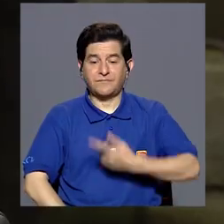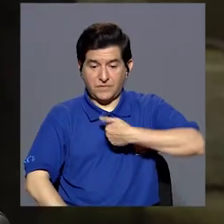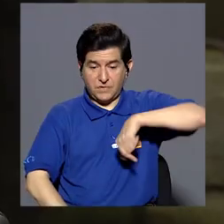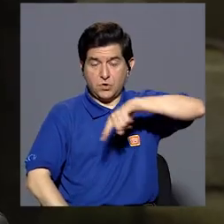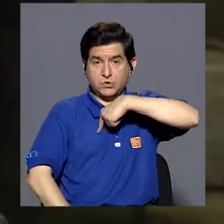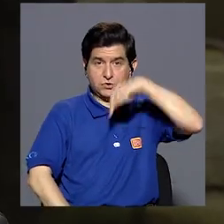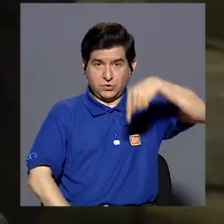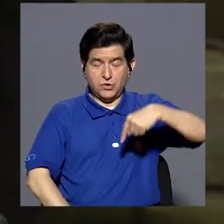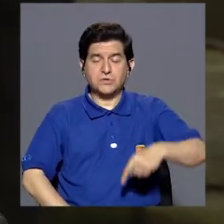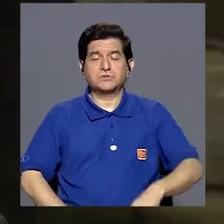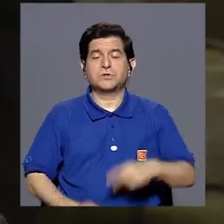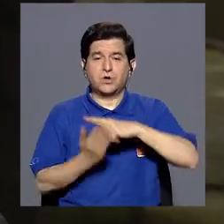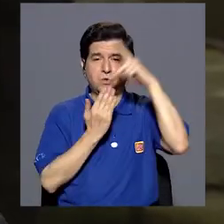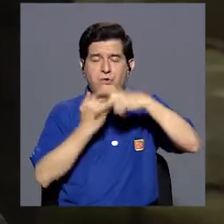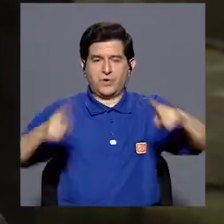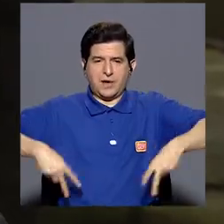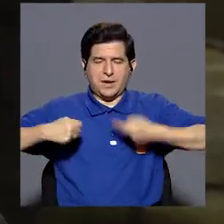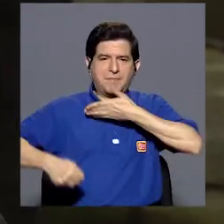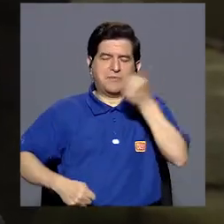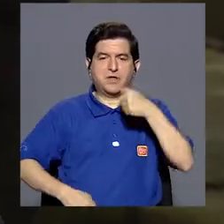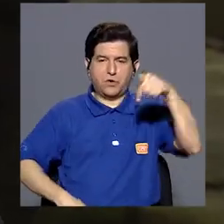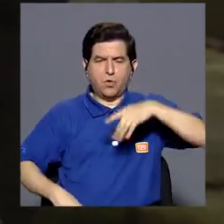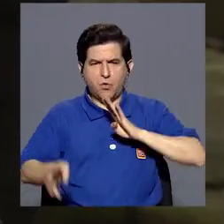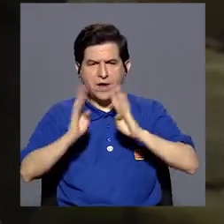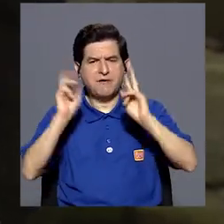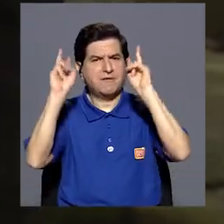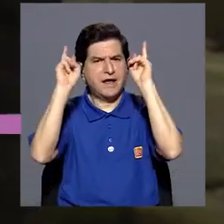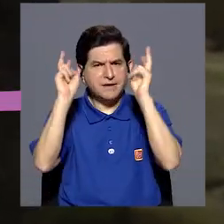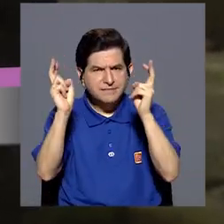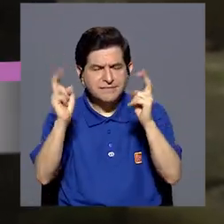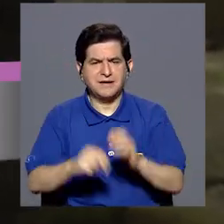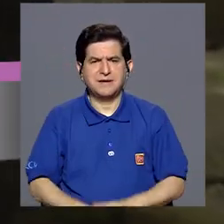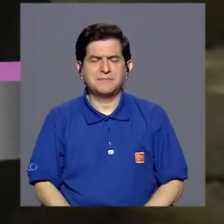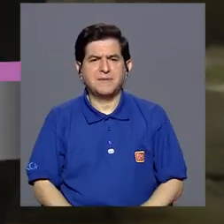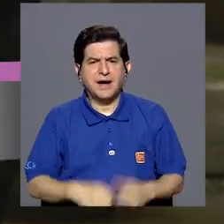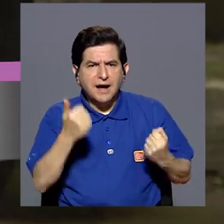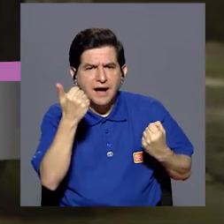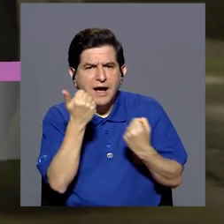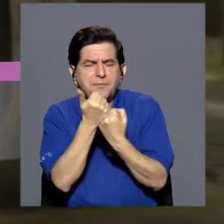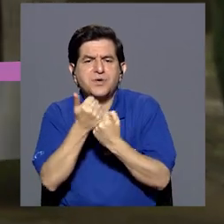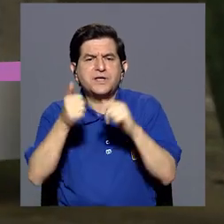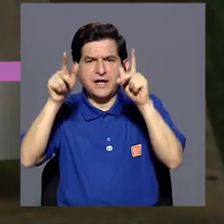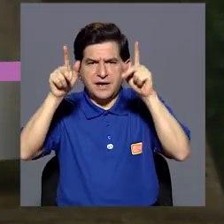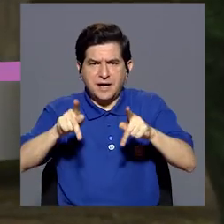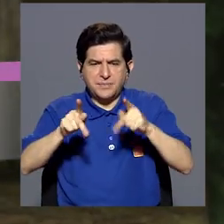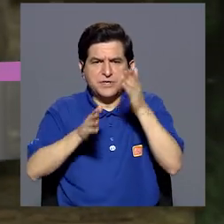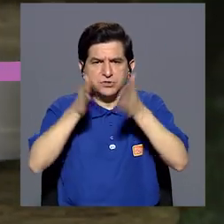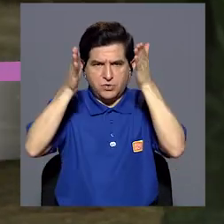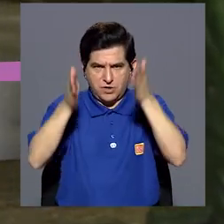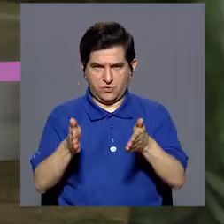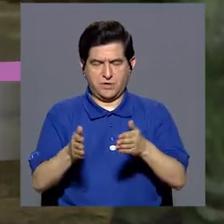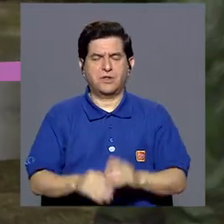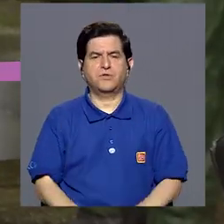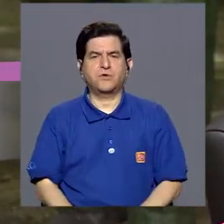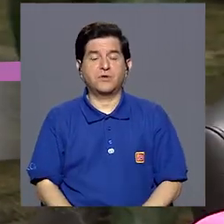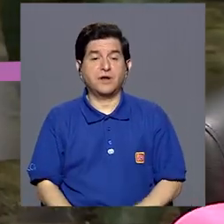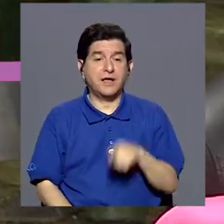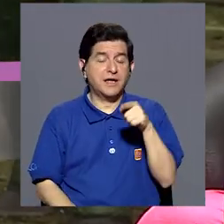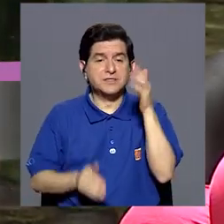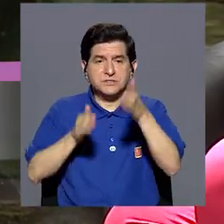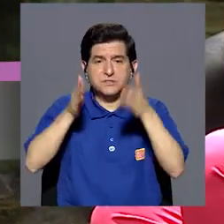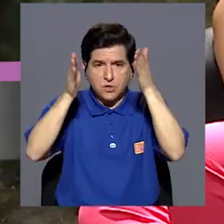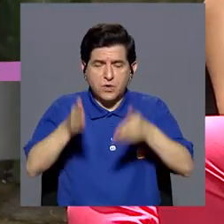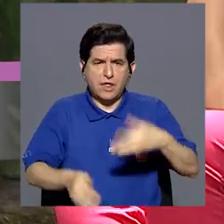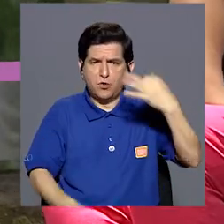Somos Vivir Mejor y el día de hoy estamos conversando acerca de un tema que denominamos Apoyemos al que cuida y es referido a este